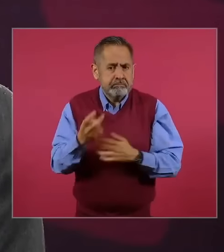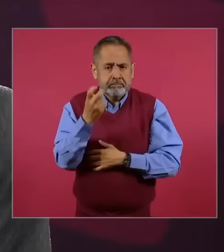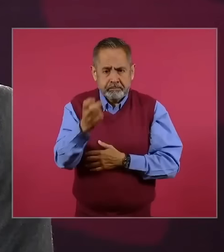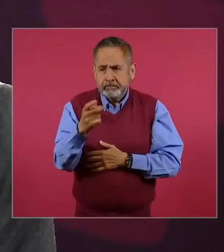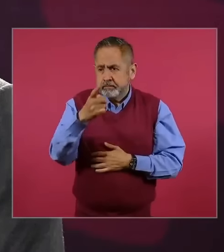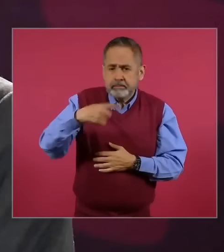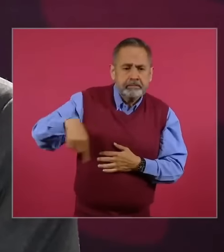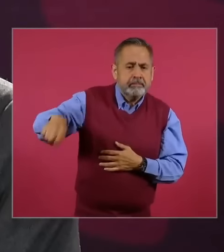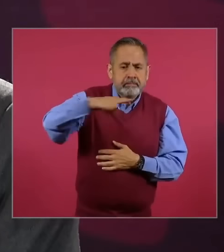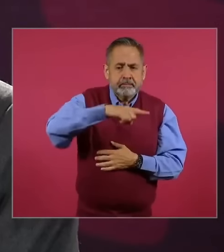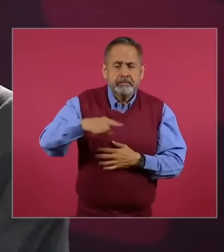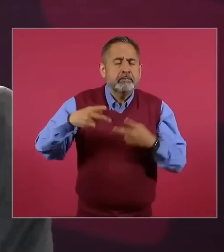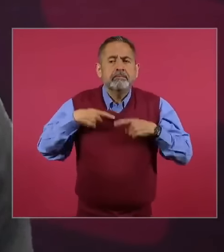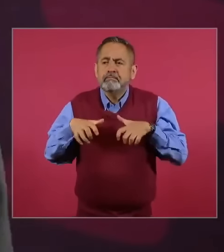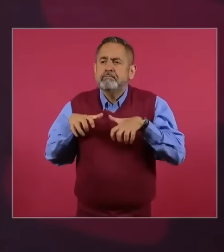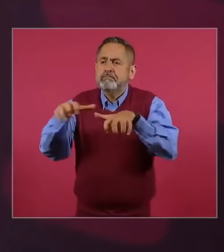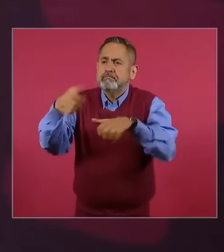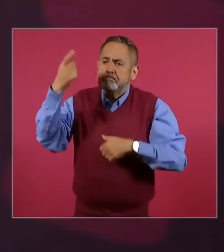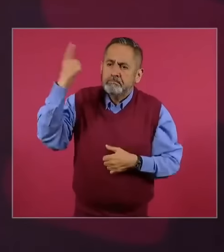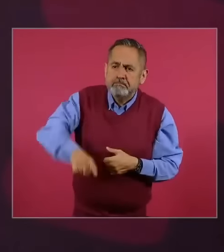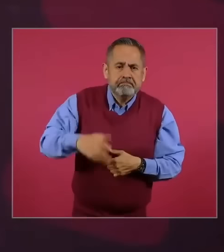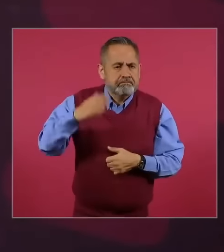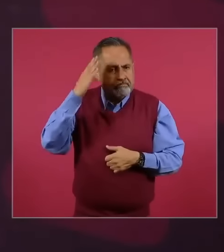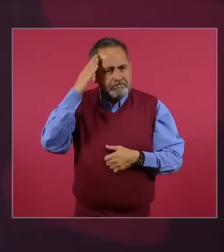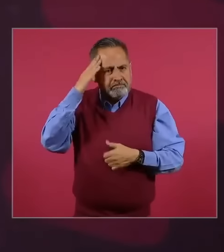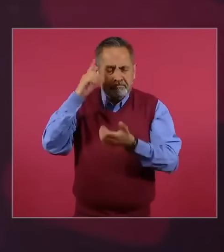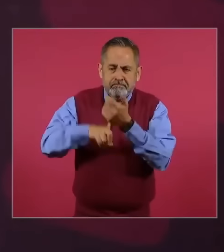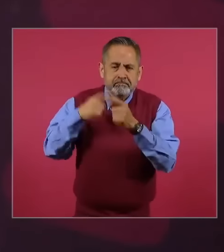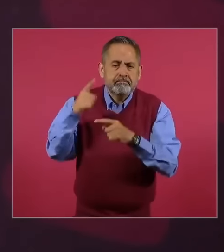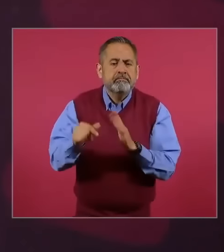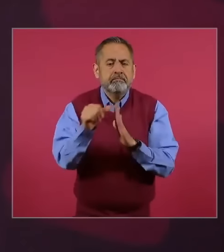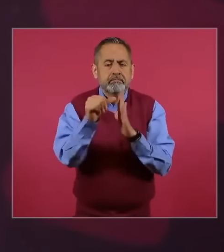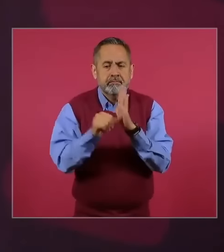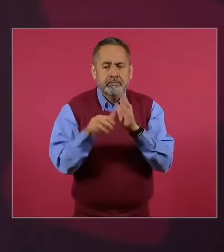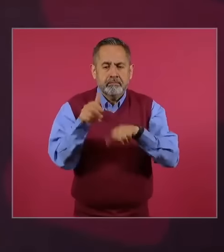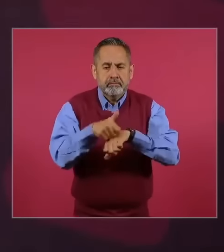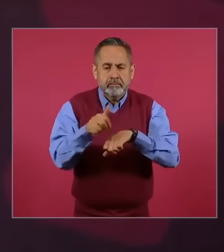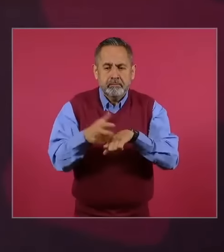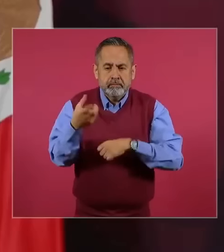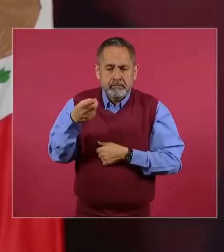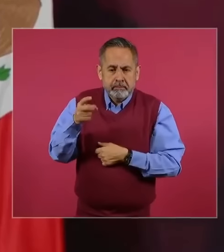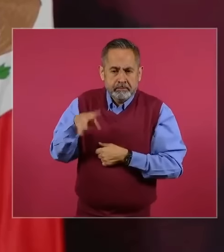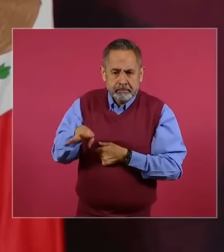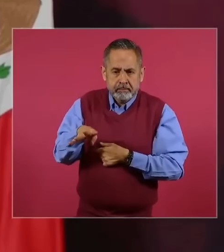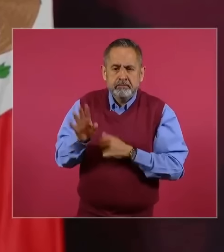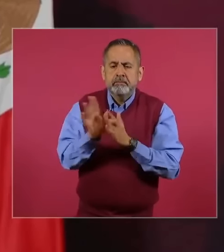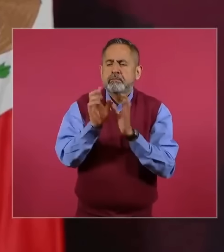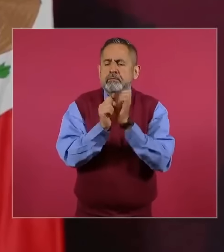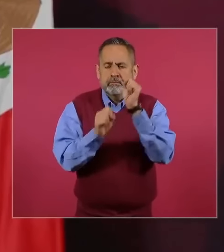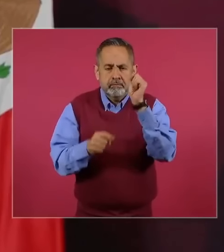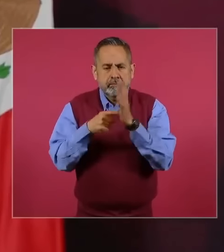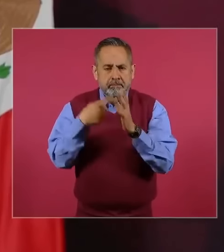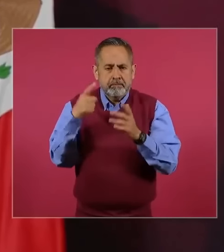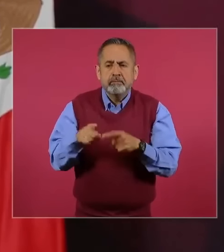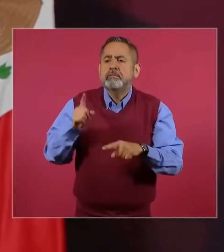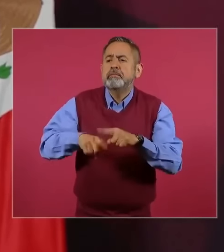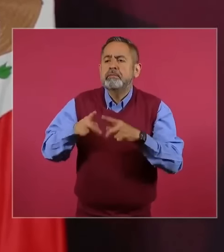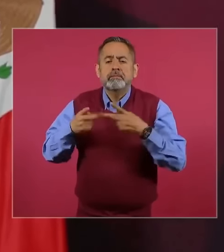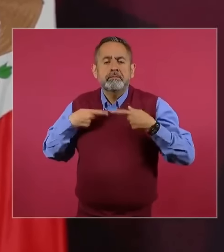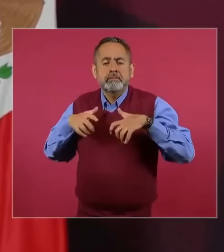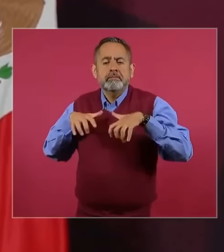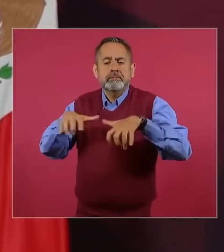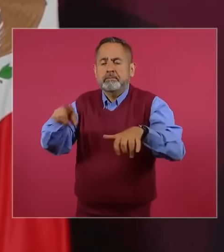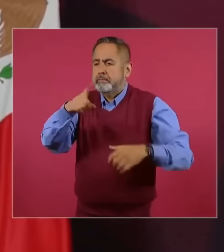gobierno del pueblo y para el pueblo? ¿Qué no establece el artículo 39 de nuestra Constitución? Que el pueblo tiene